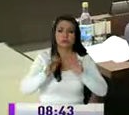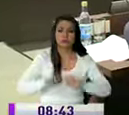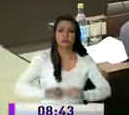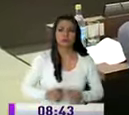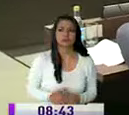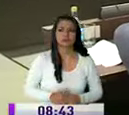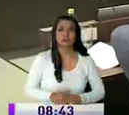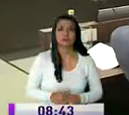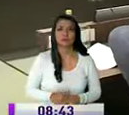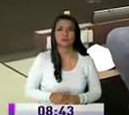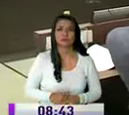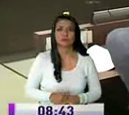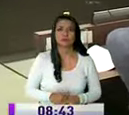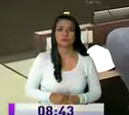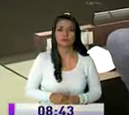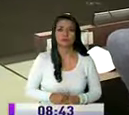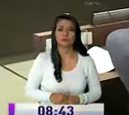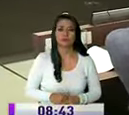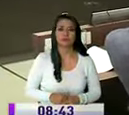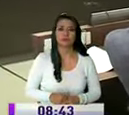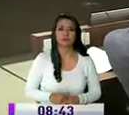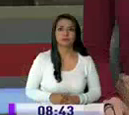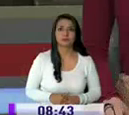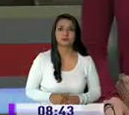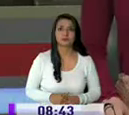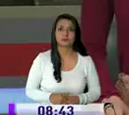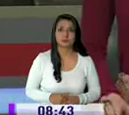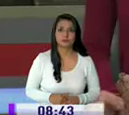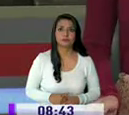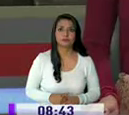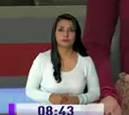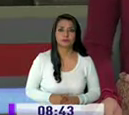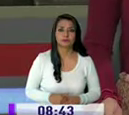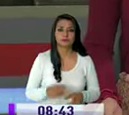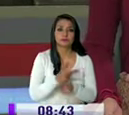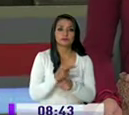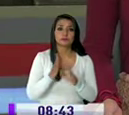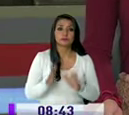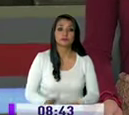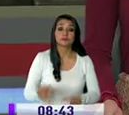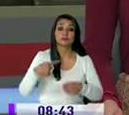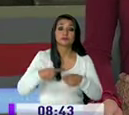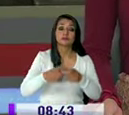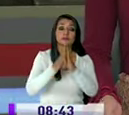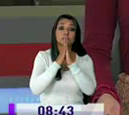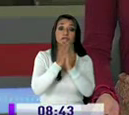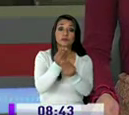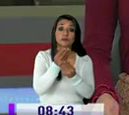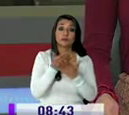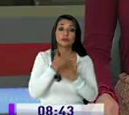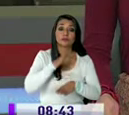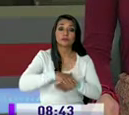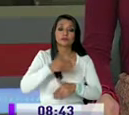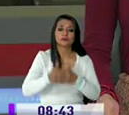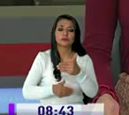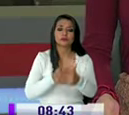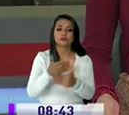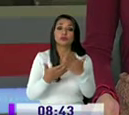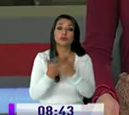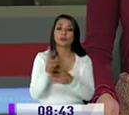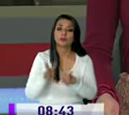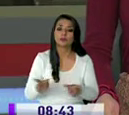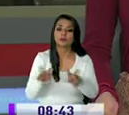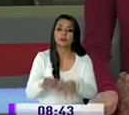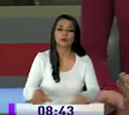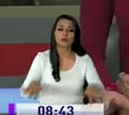en quito informó adriana rojas y concejales de quito solicita un informe en torno al proceso de nuevos avalúos dentro